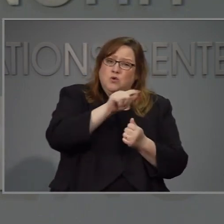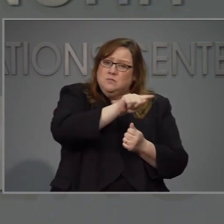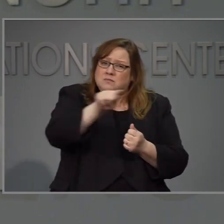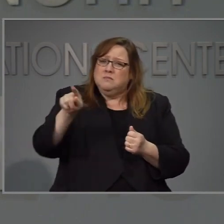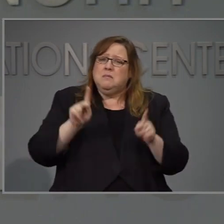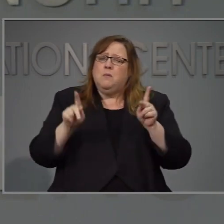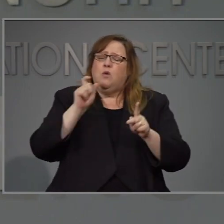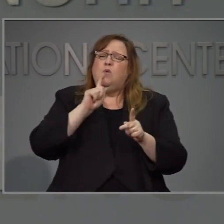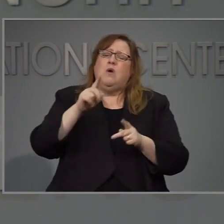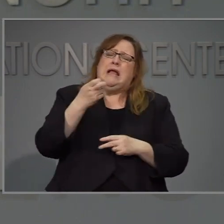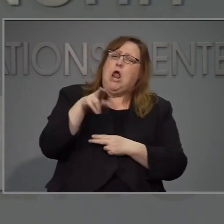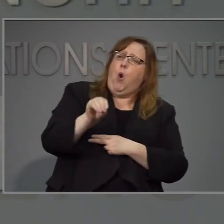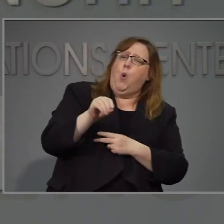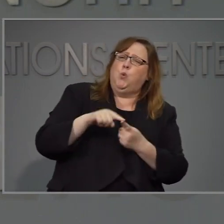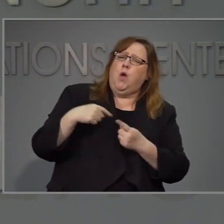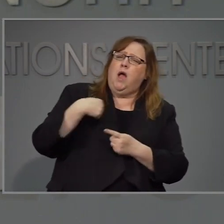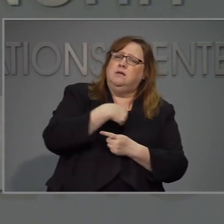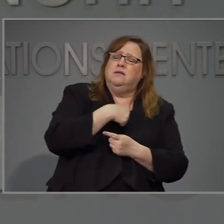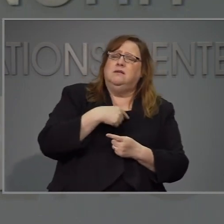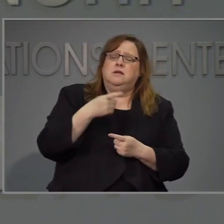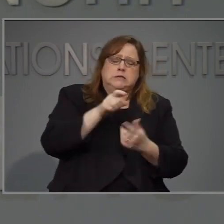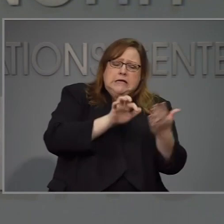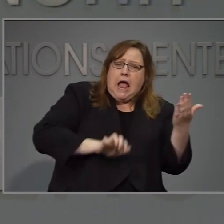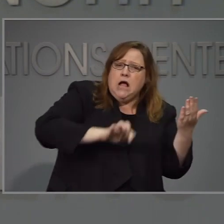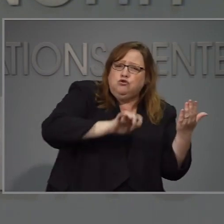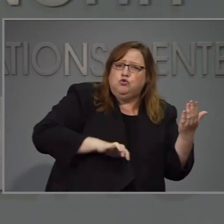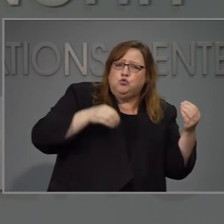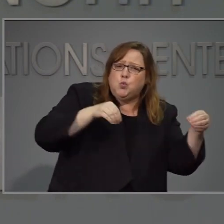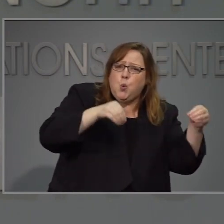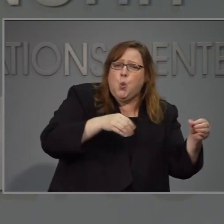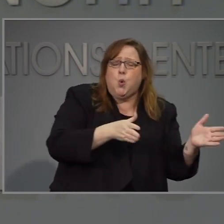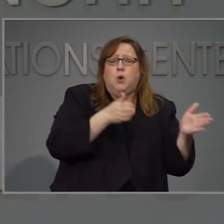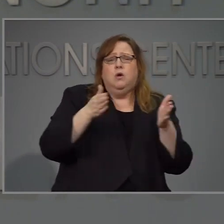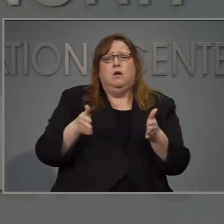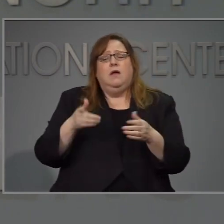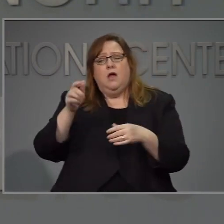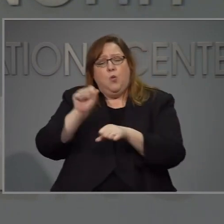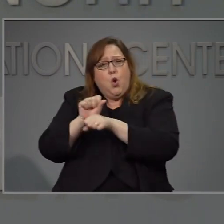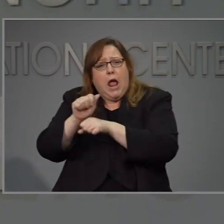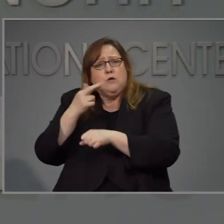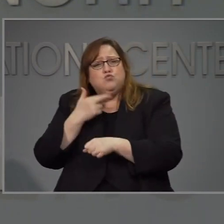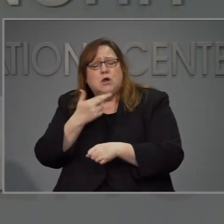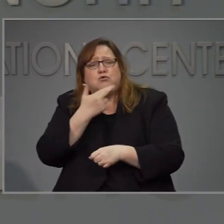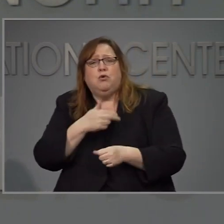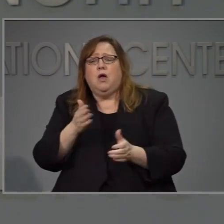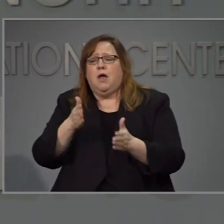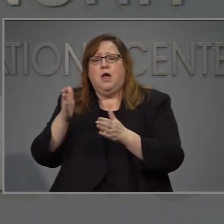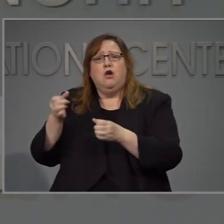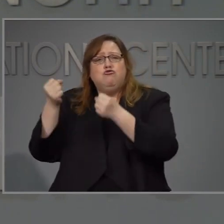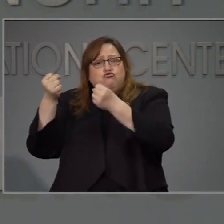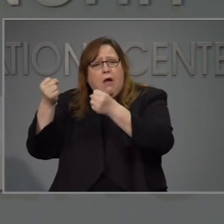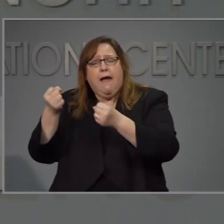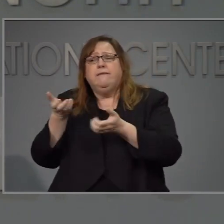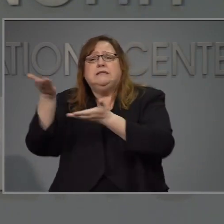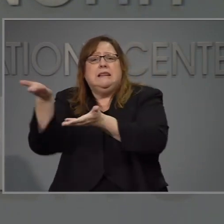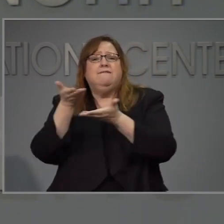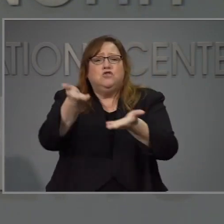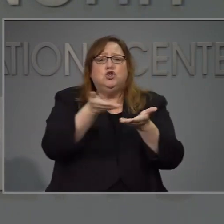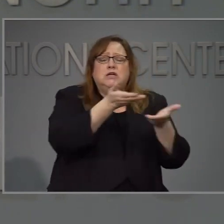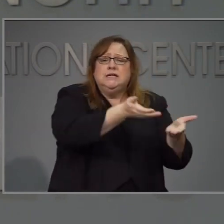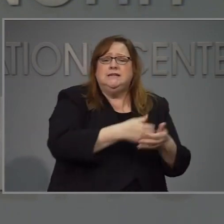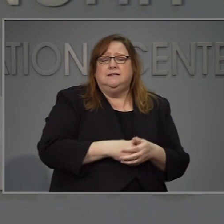cajeros como choferes ayudando a clientes sobre todo aquellos negocios que van a abrir este fin de semana. no todos los